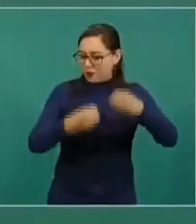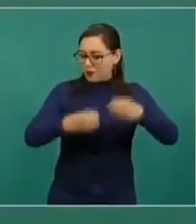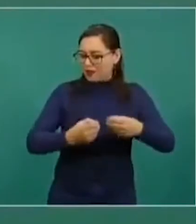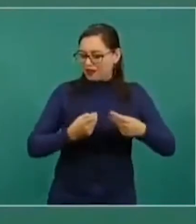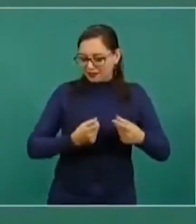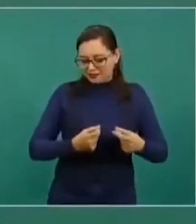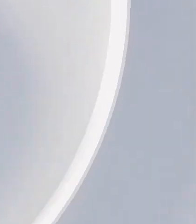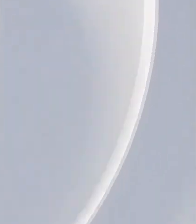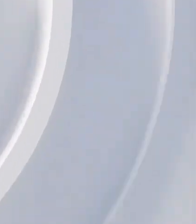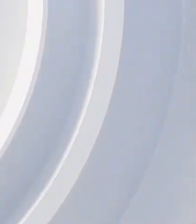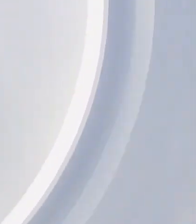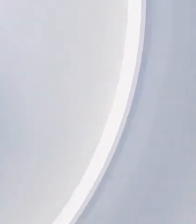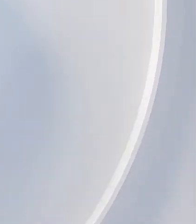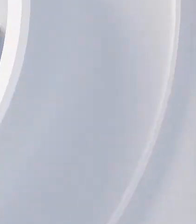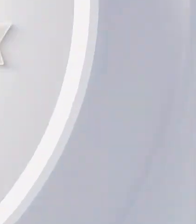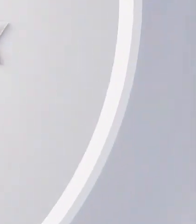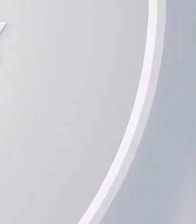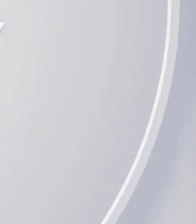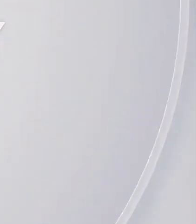a lo económico.